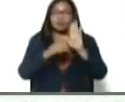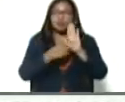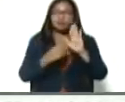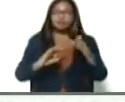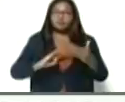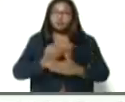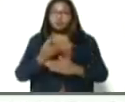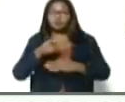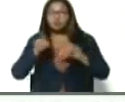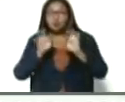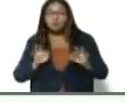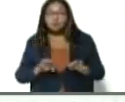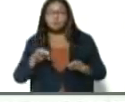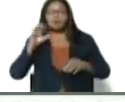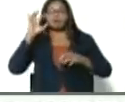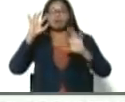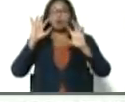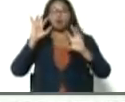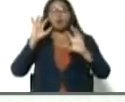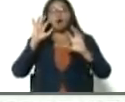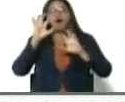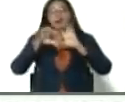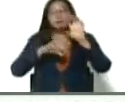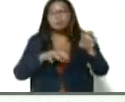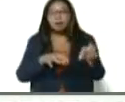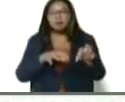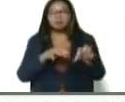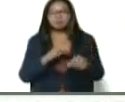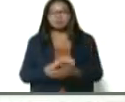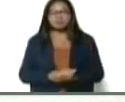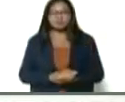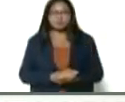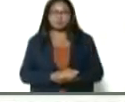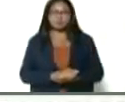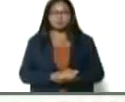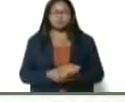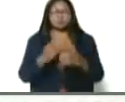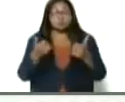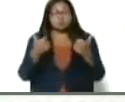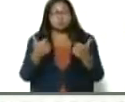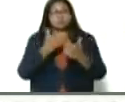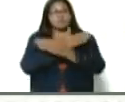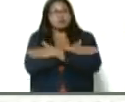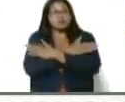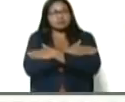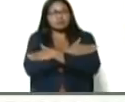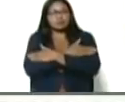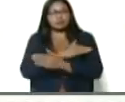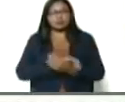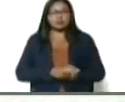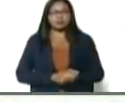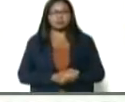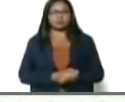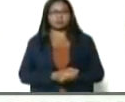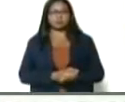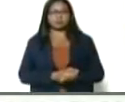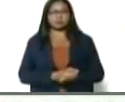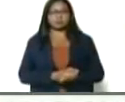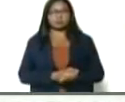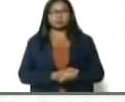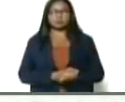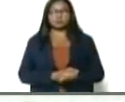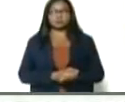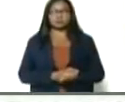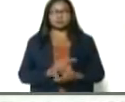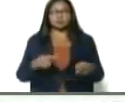y fomento de la ganadería ovina y caprina. Muy bien, Ricardo, te felicito, gracias. Igualmente, ya la